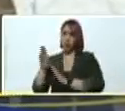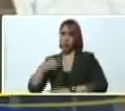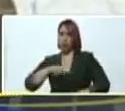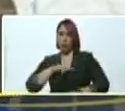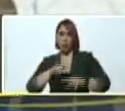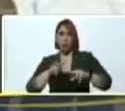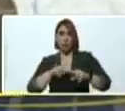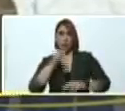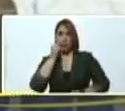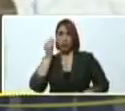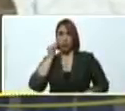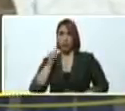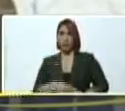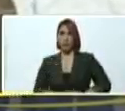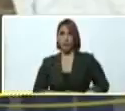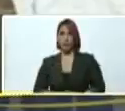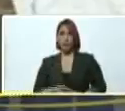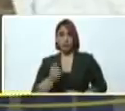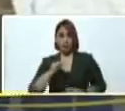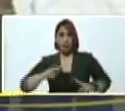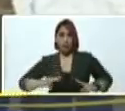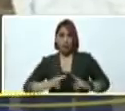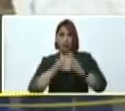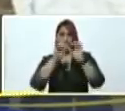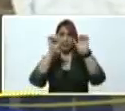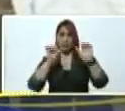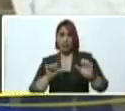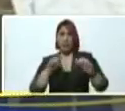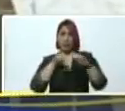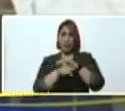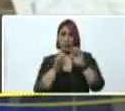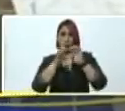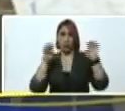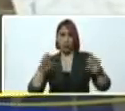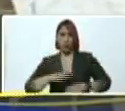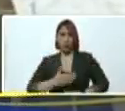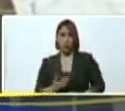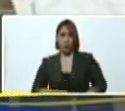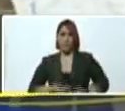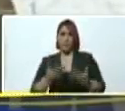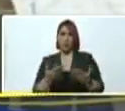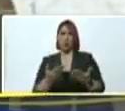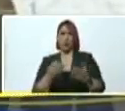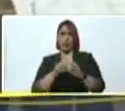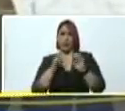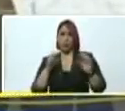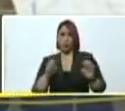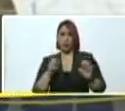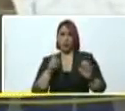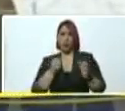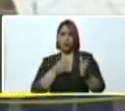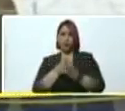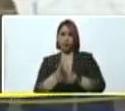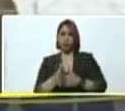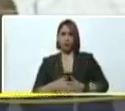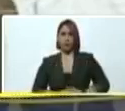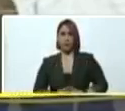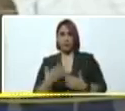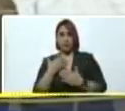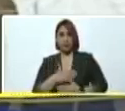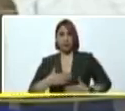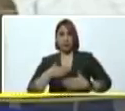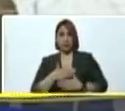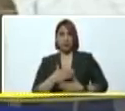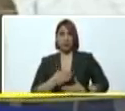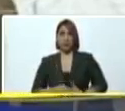y niñas que se encuentran en el sistema educativo puedan recibir una educación gratuita y de calidad.